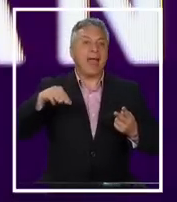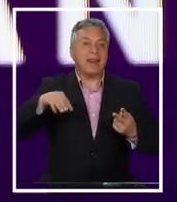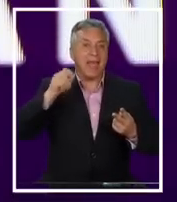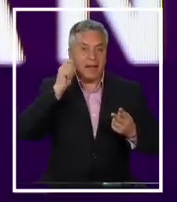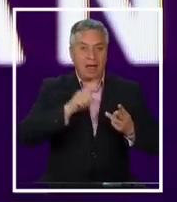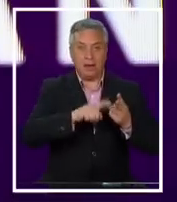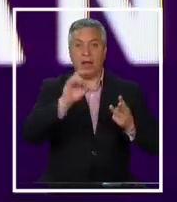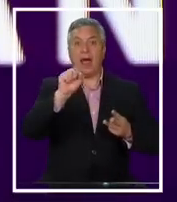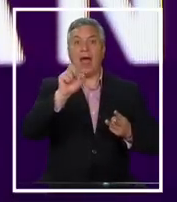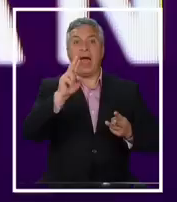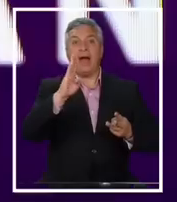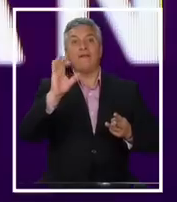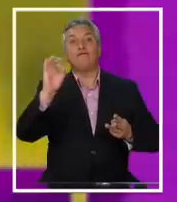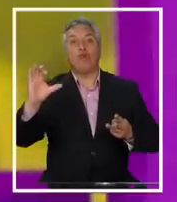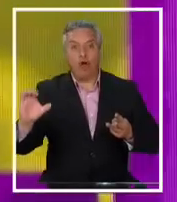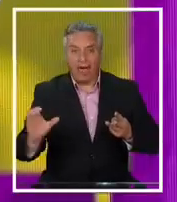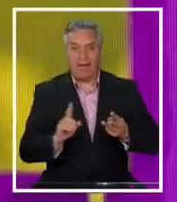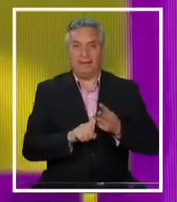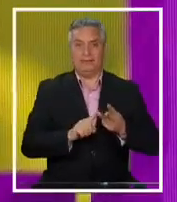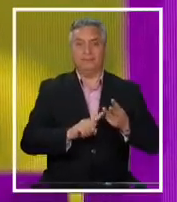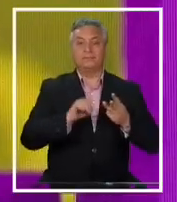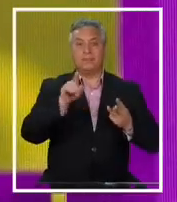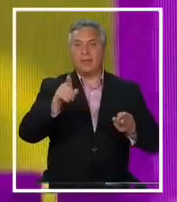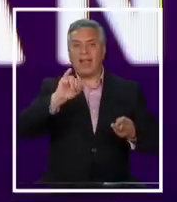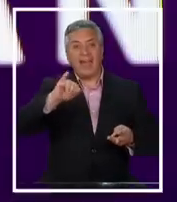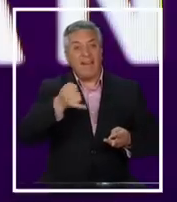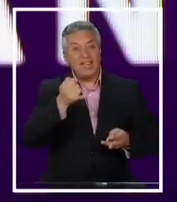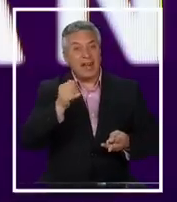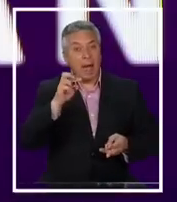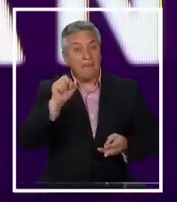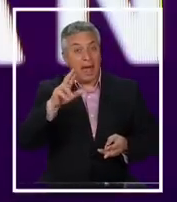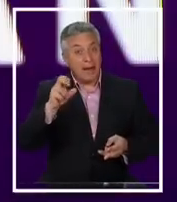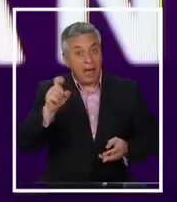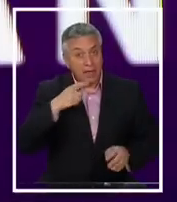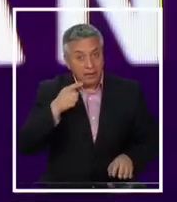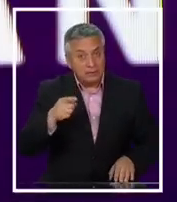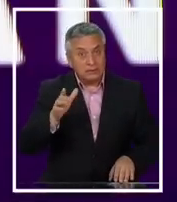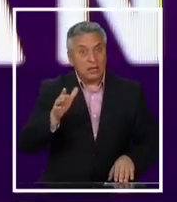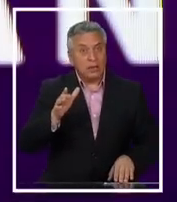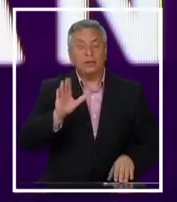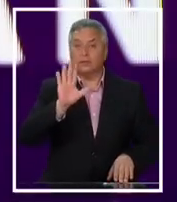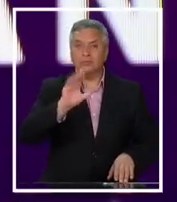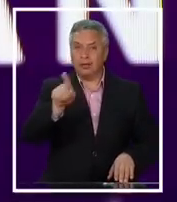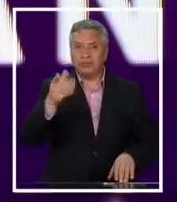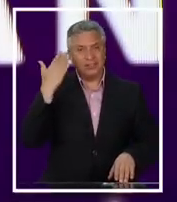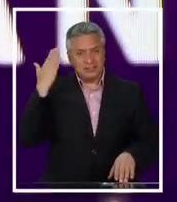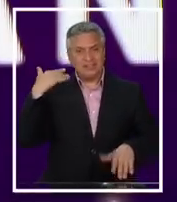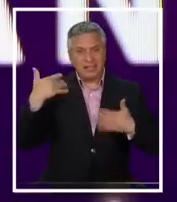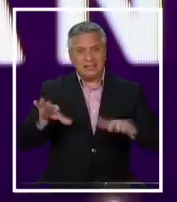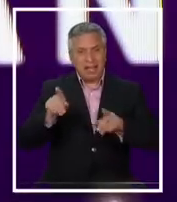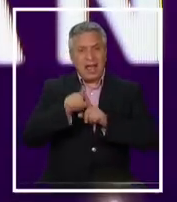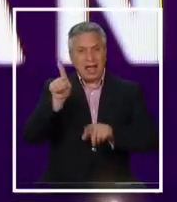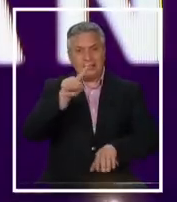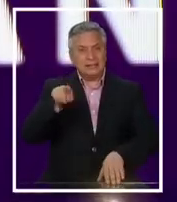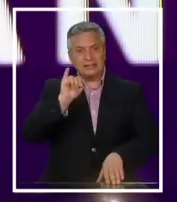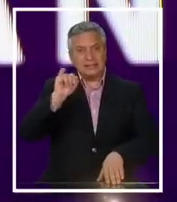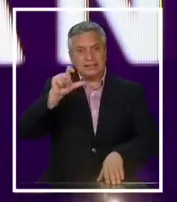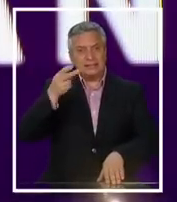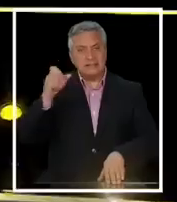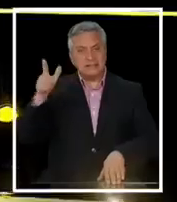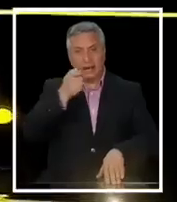que hace mucho rato...